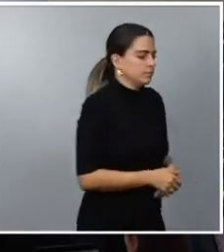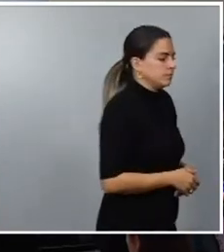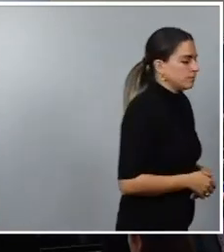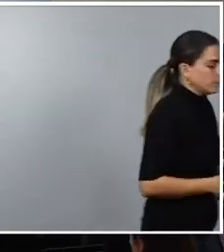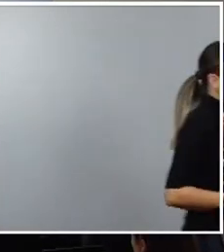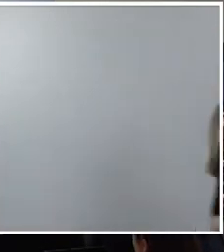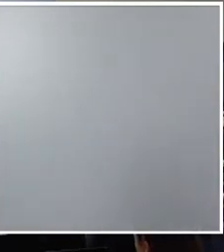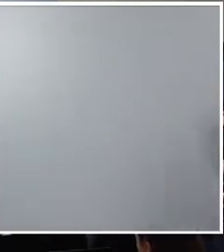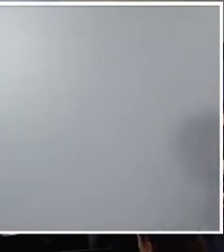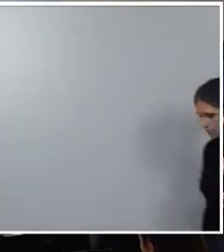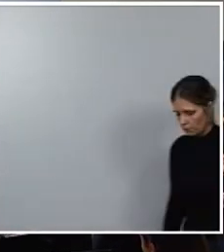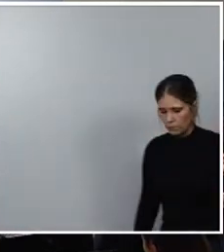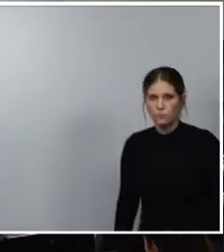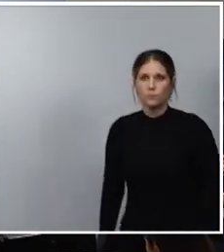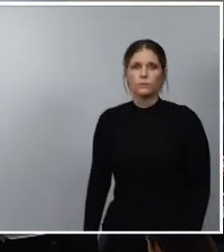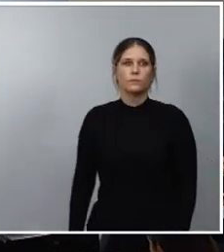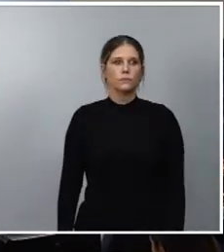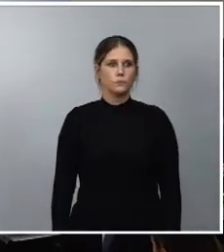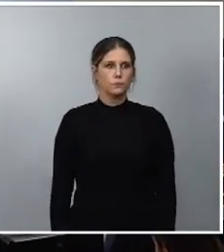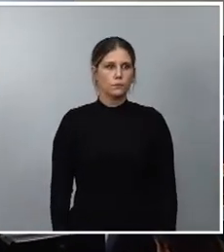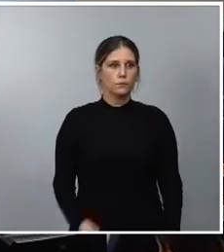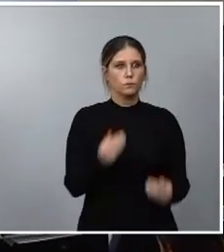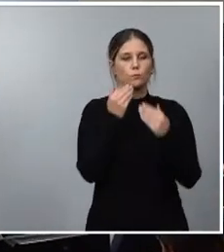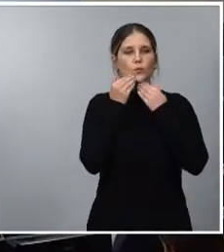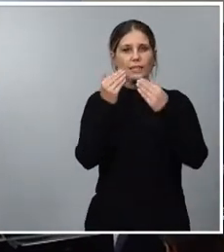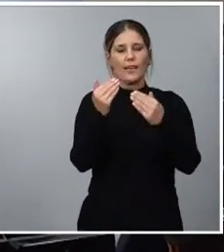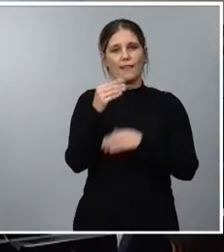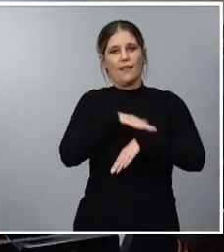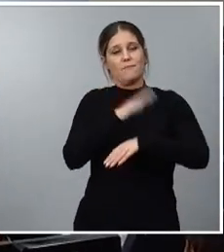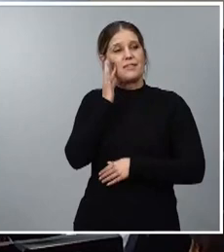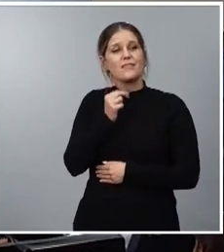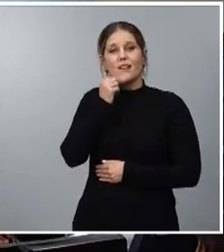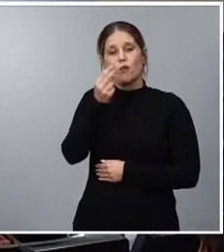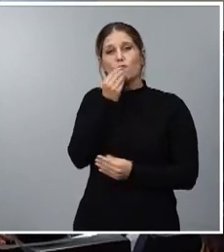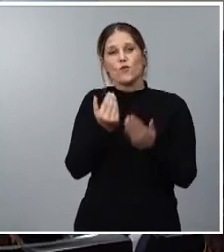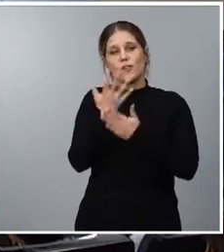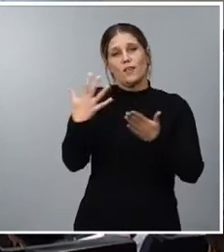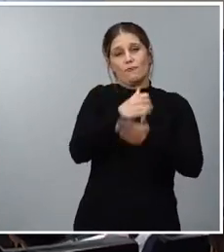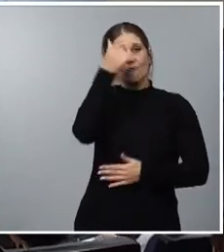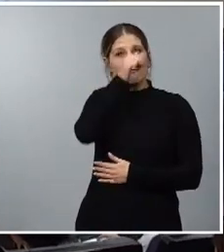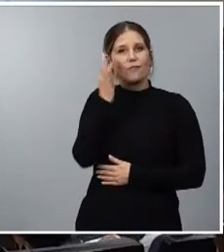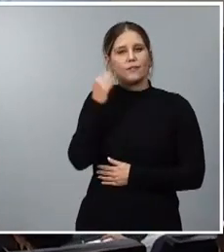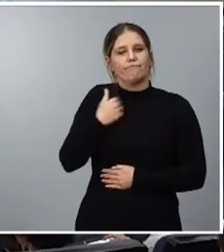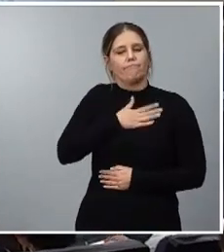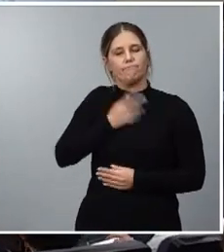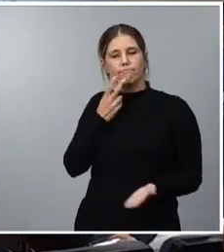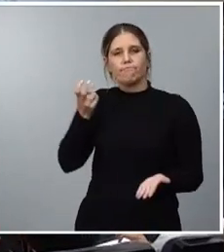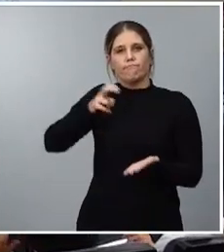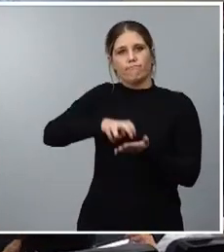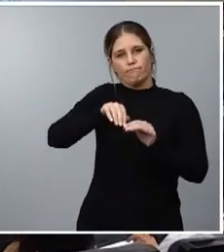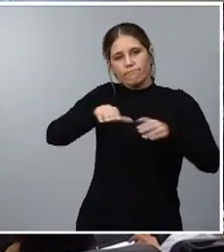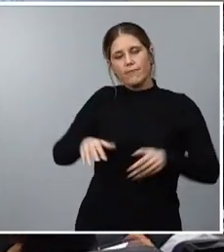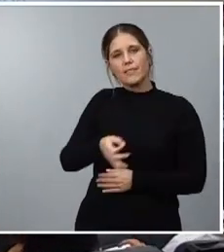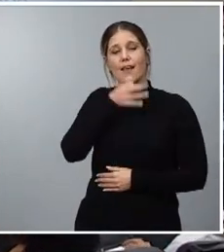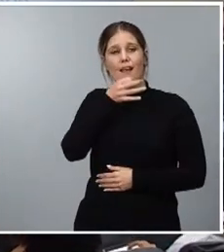Muchas gracias, ministra portavoz, y buenos días a todos y a todas. Es un placer siempre comparecer en esta mesa, pero mucho más, cuando se